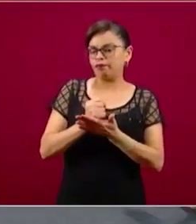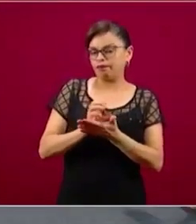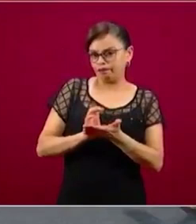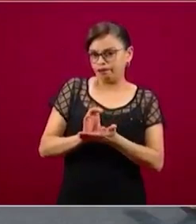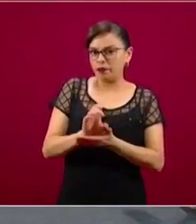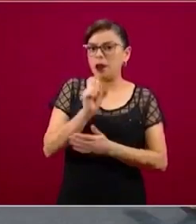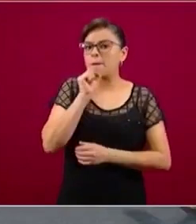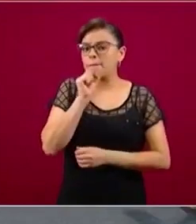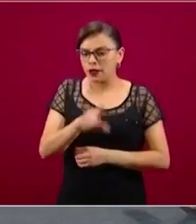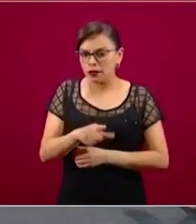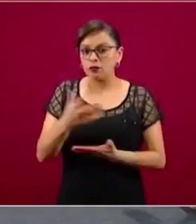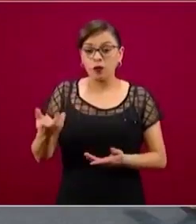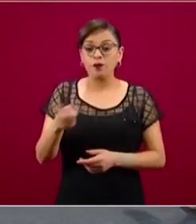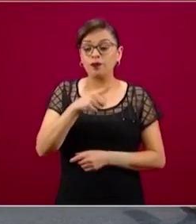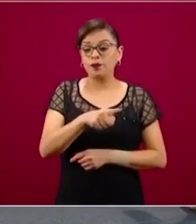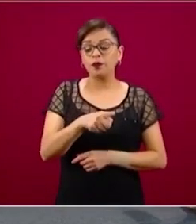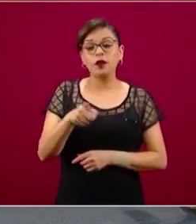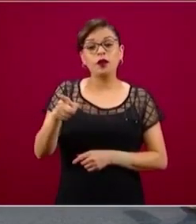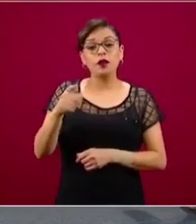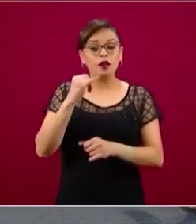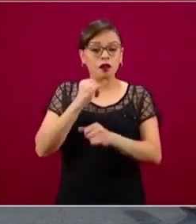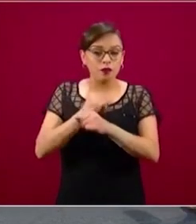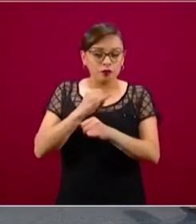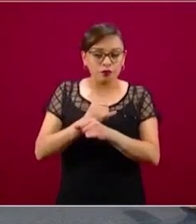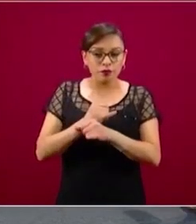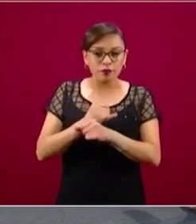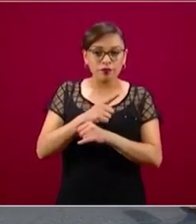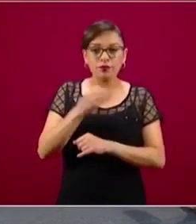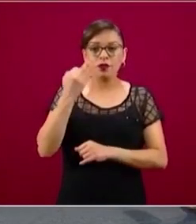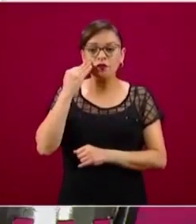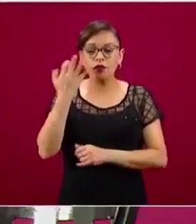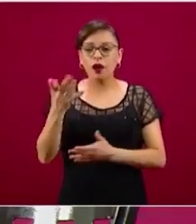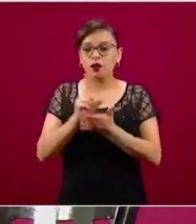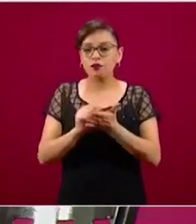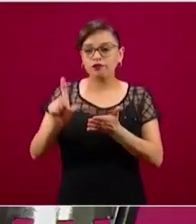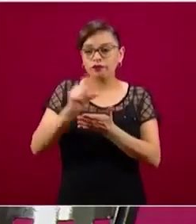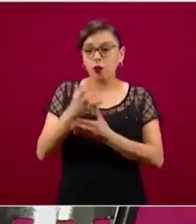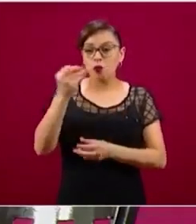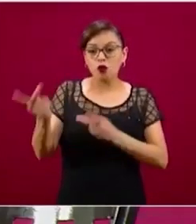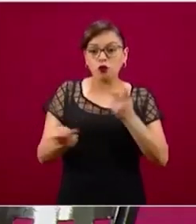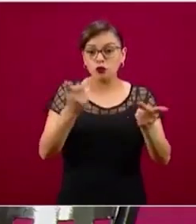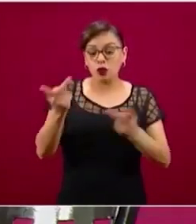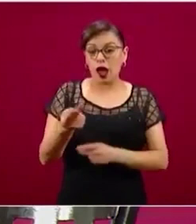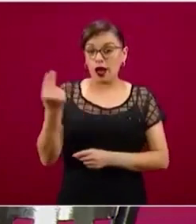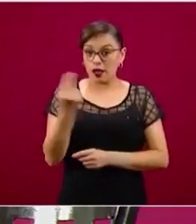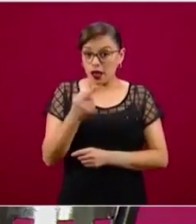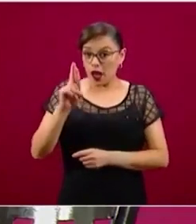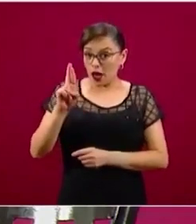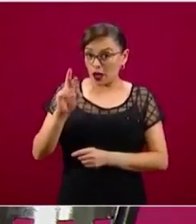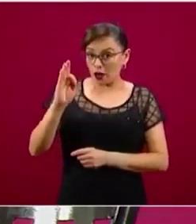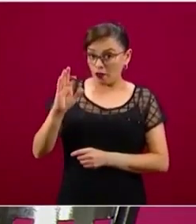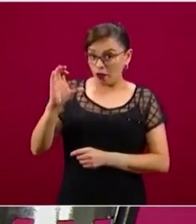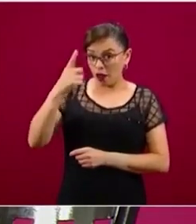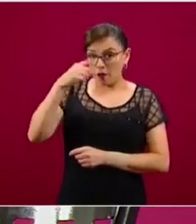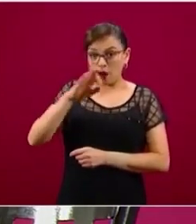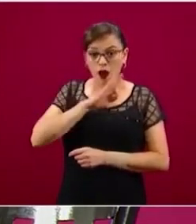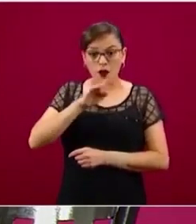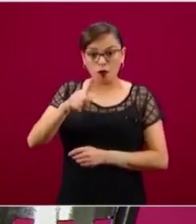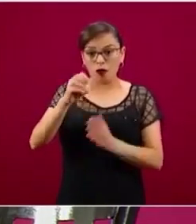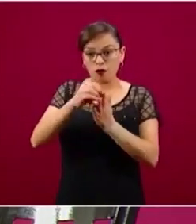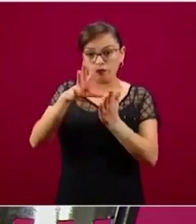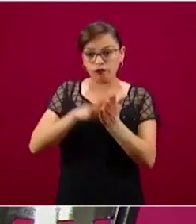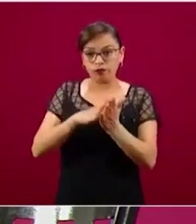en redes sociales han estado preguntando mucho si necesitan el Registro Federal de Contribuyentes para poder accesar a esta plataforma.